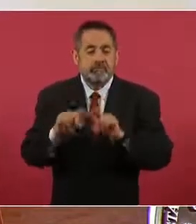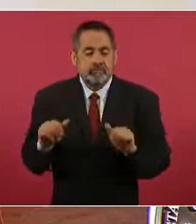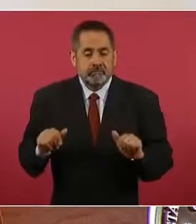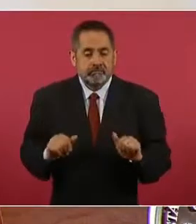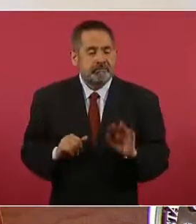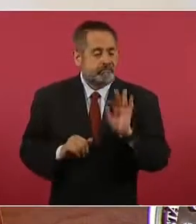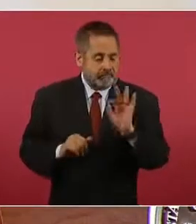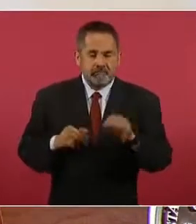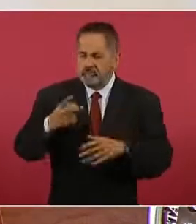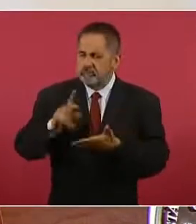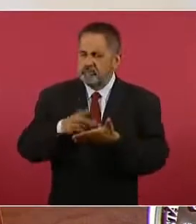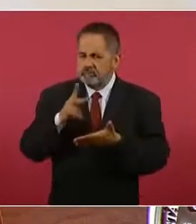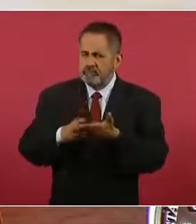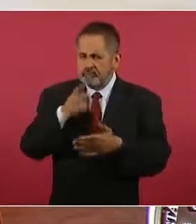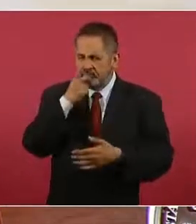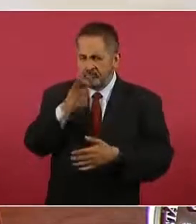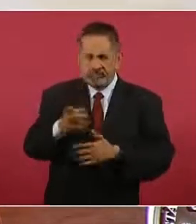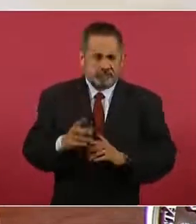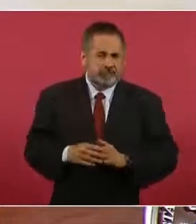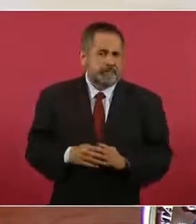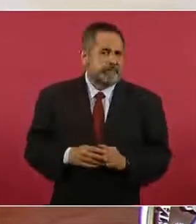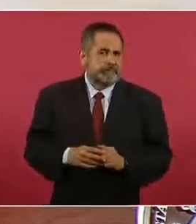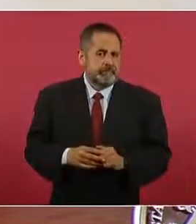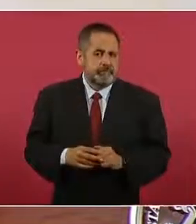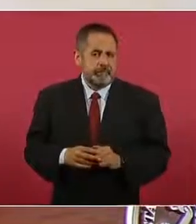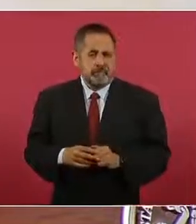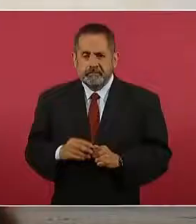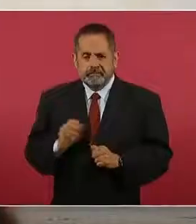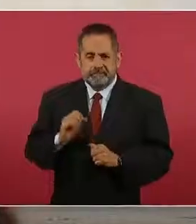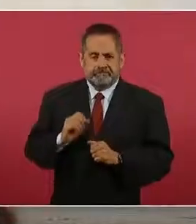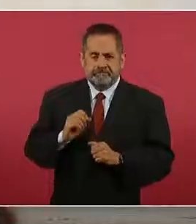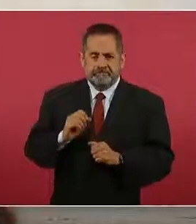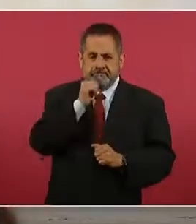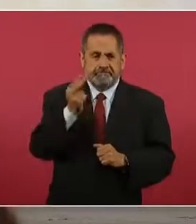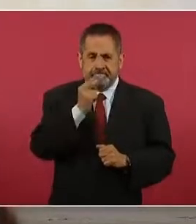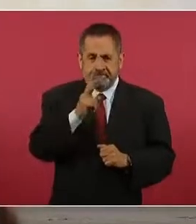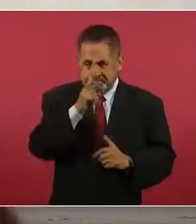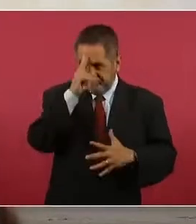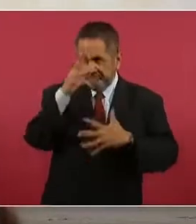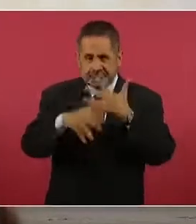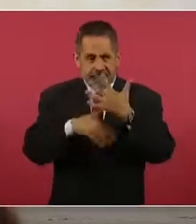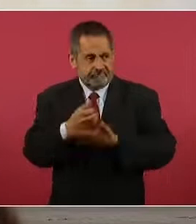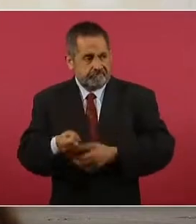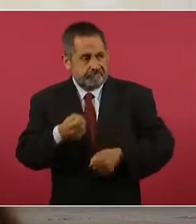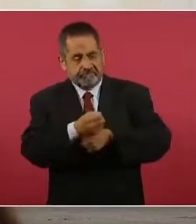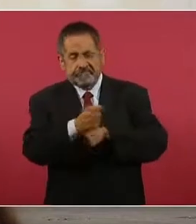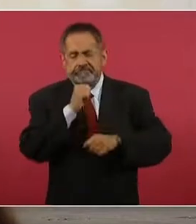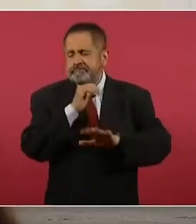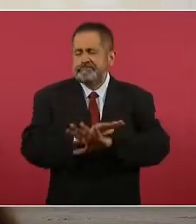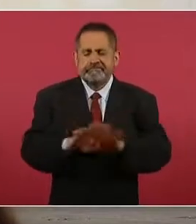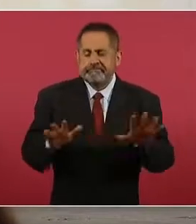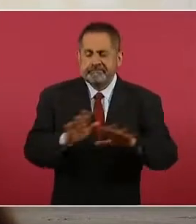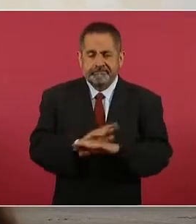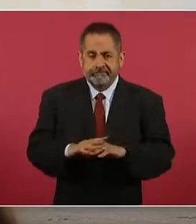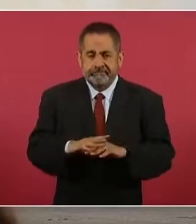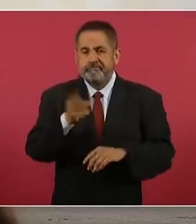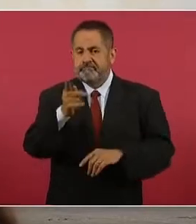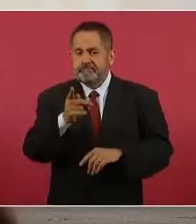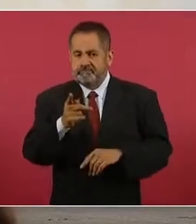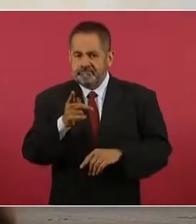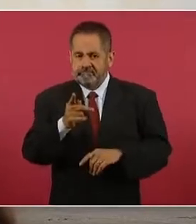sin violencia, pero radical,